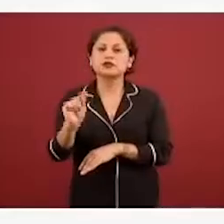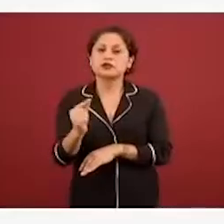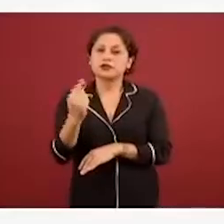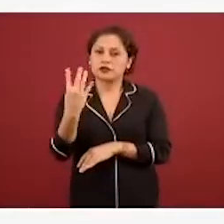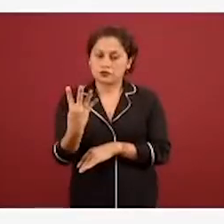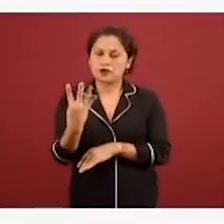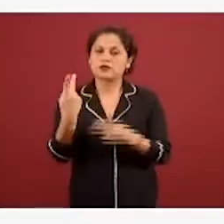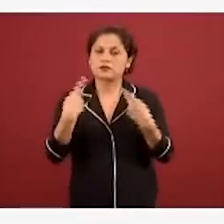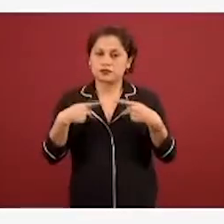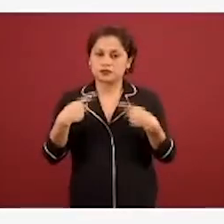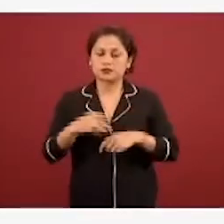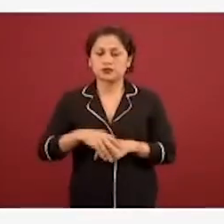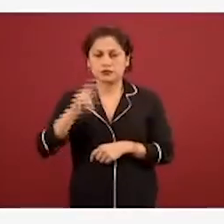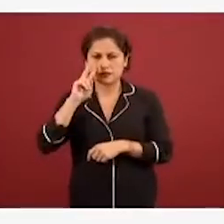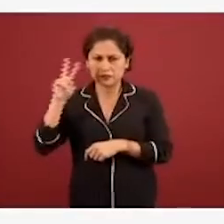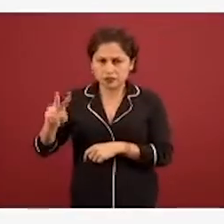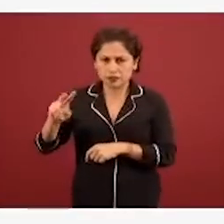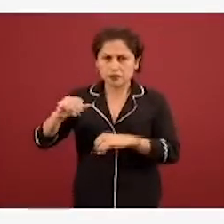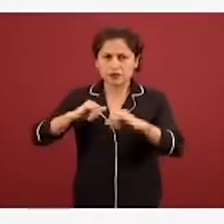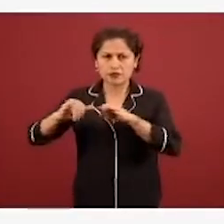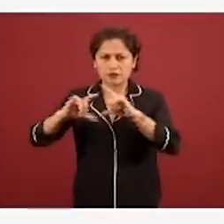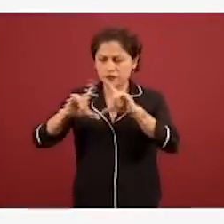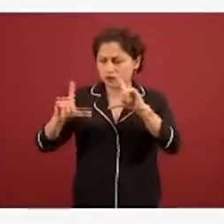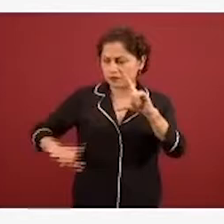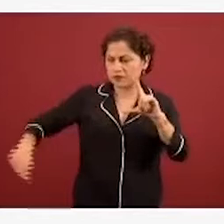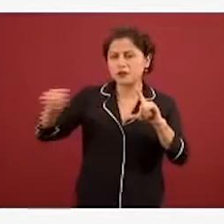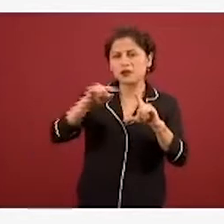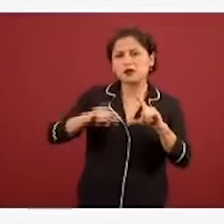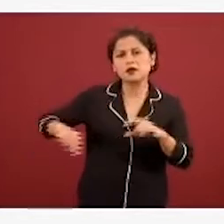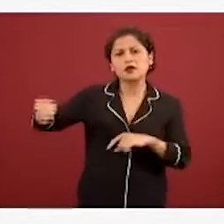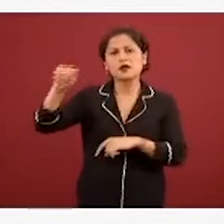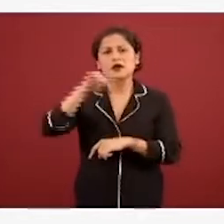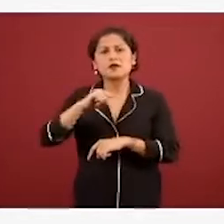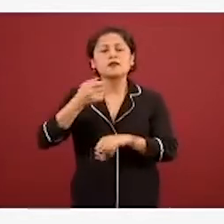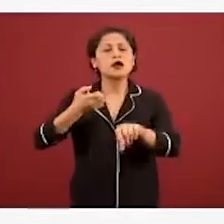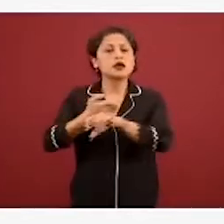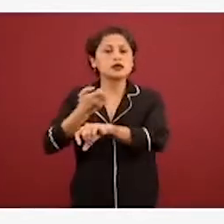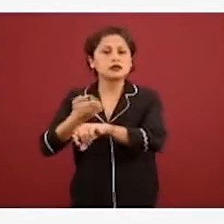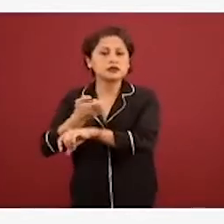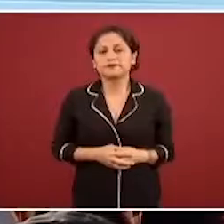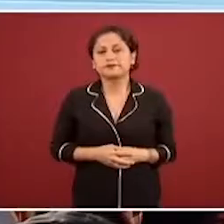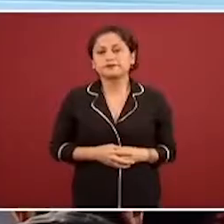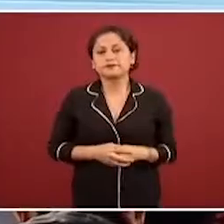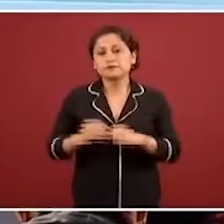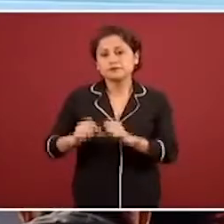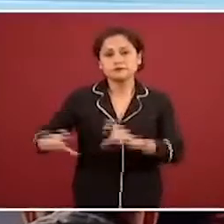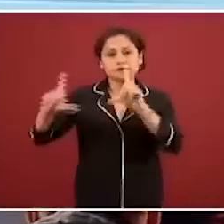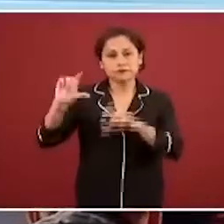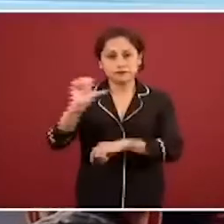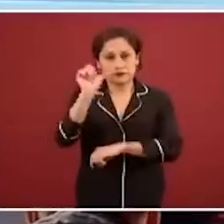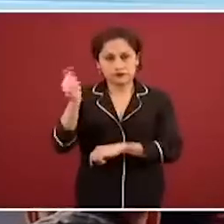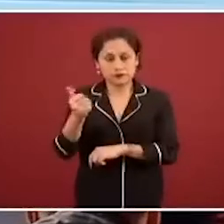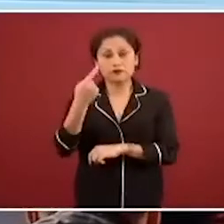En México podría haber 26.500 casos de COVID-19 y no 3.181 que marca el último reporte,